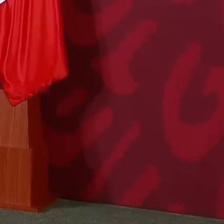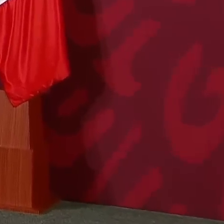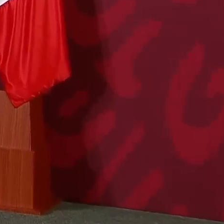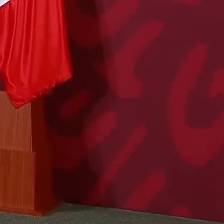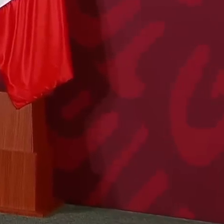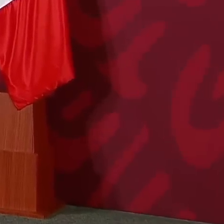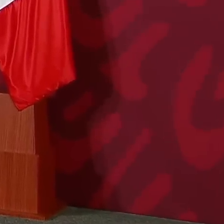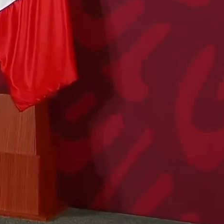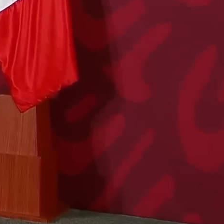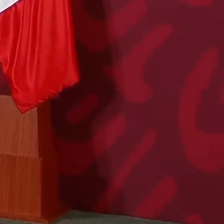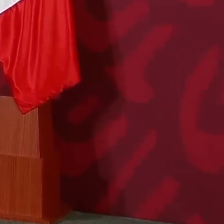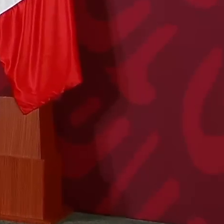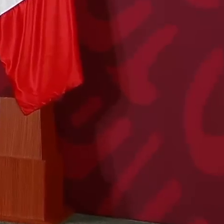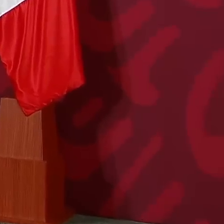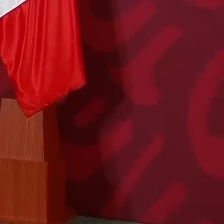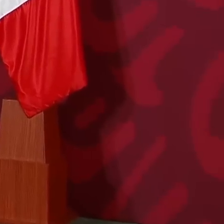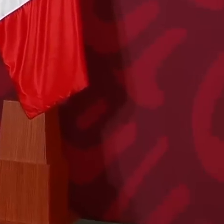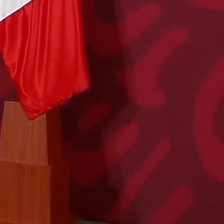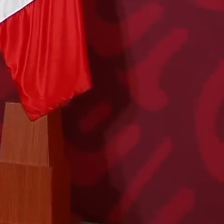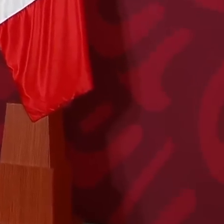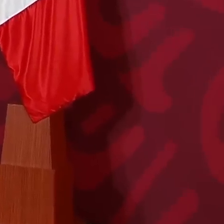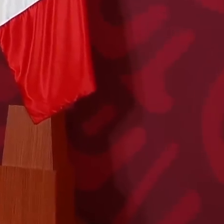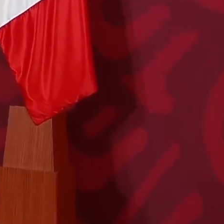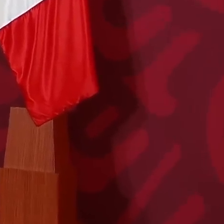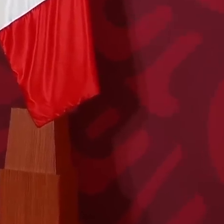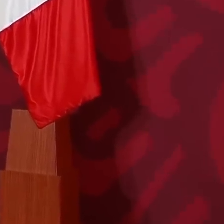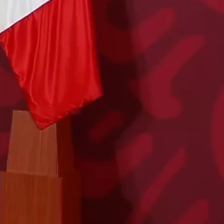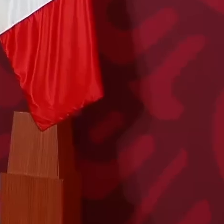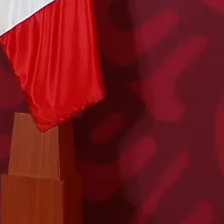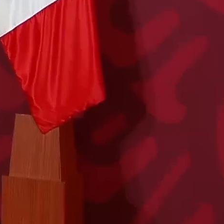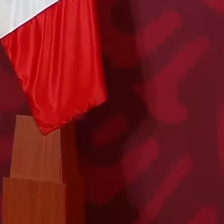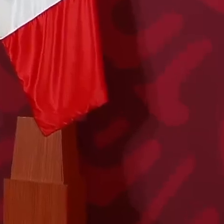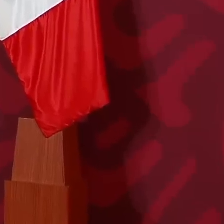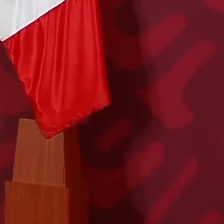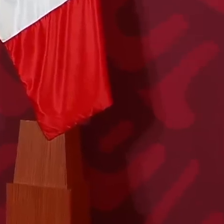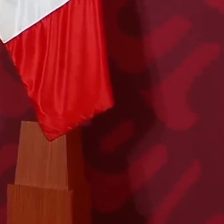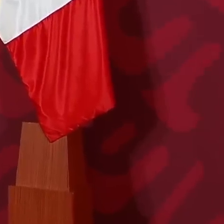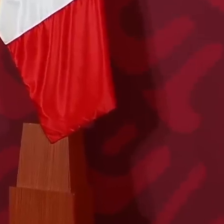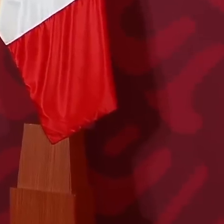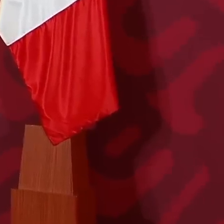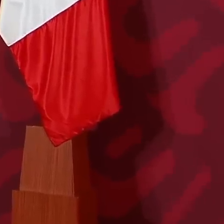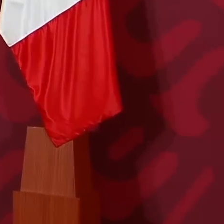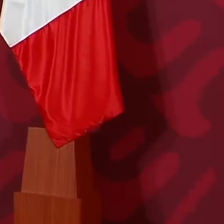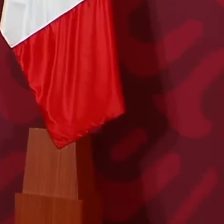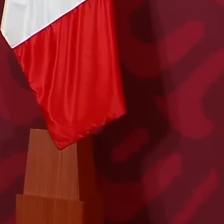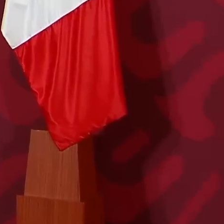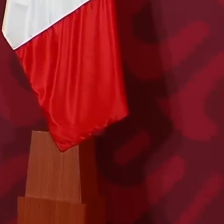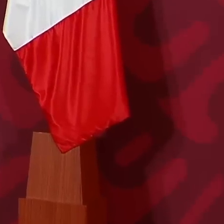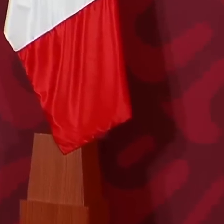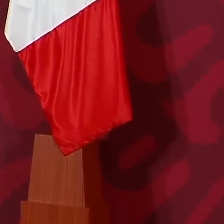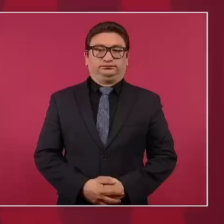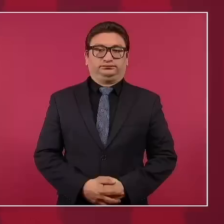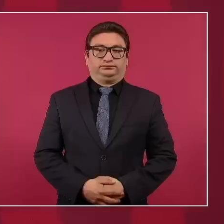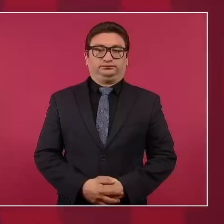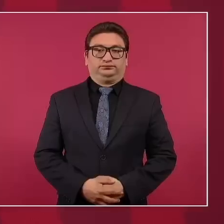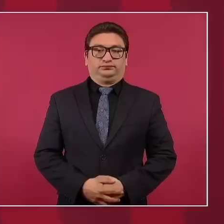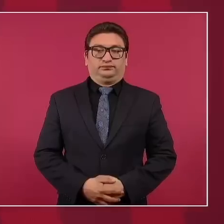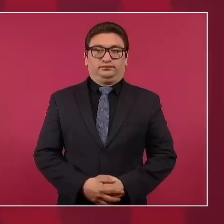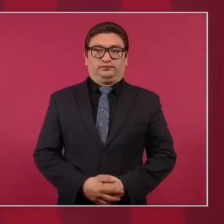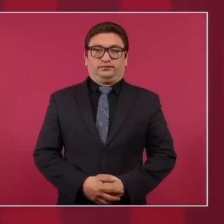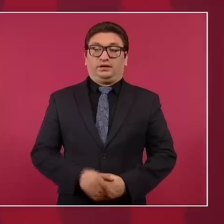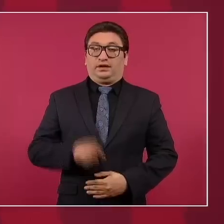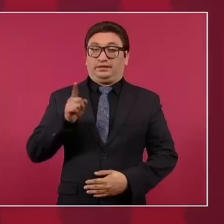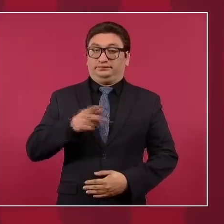que eran completamente